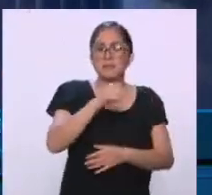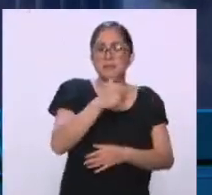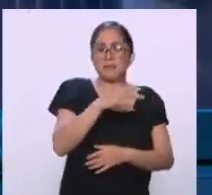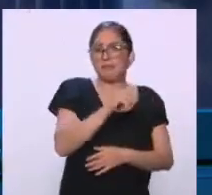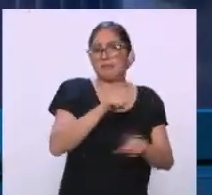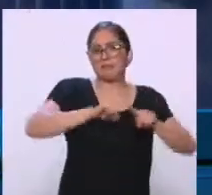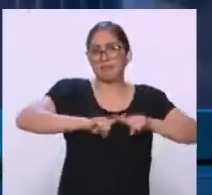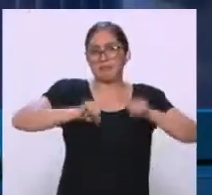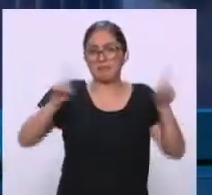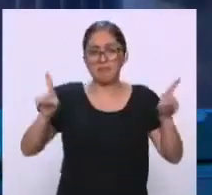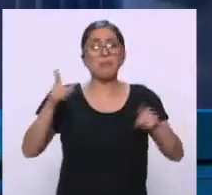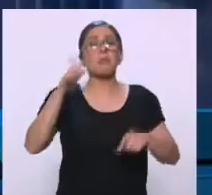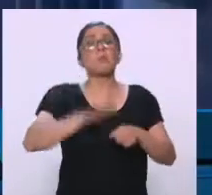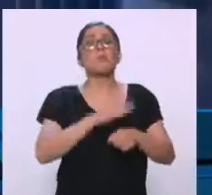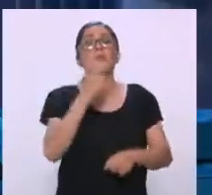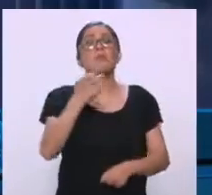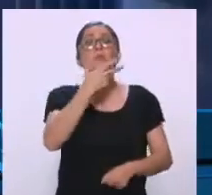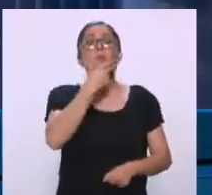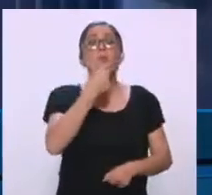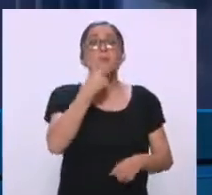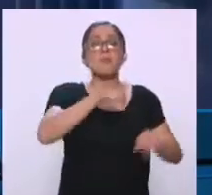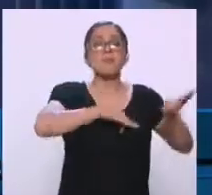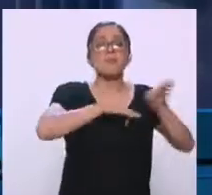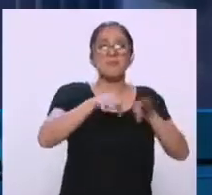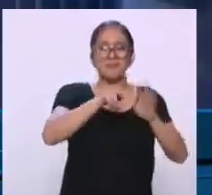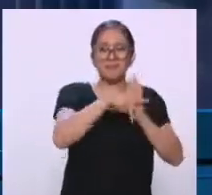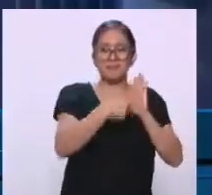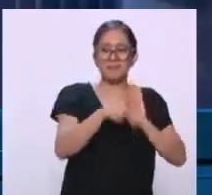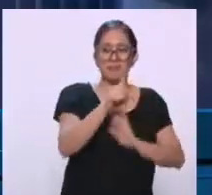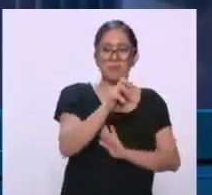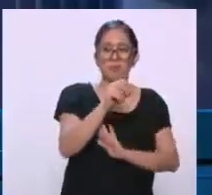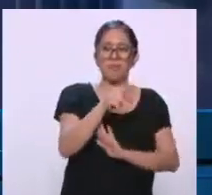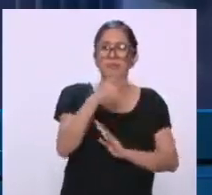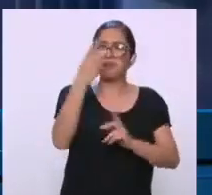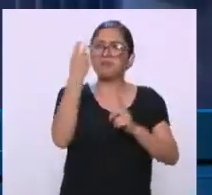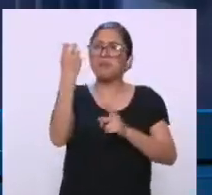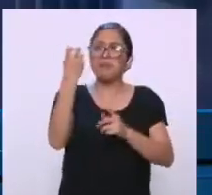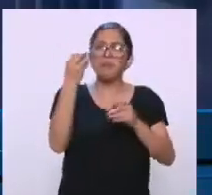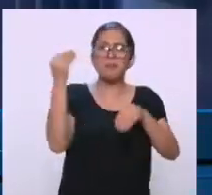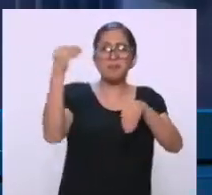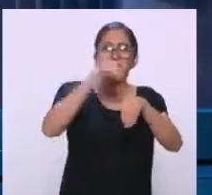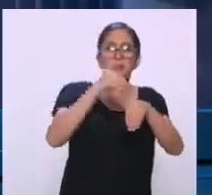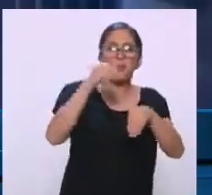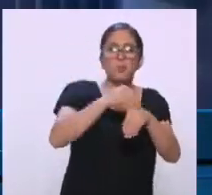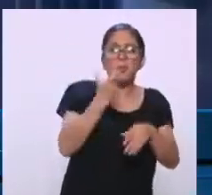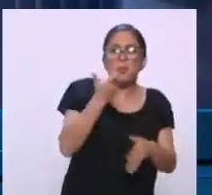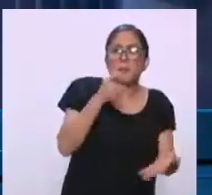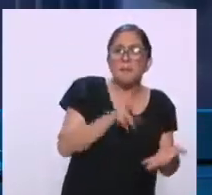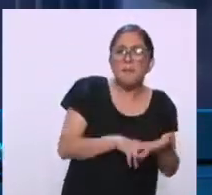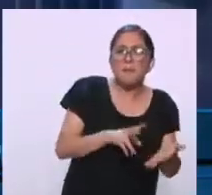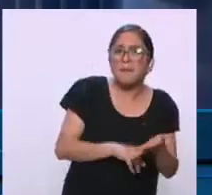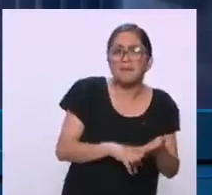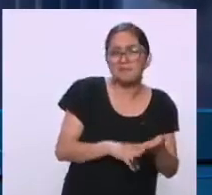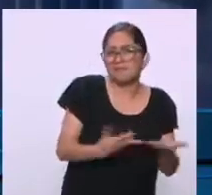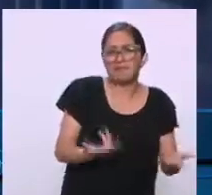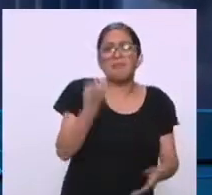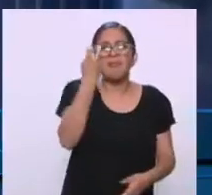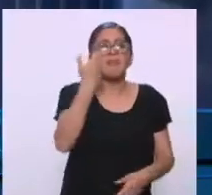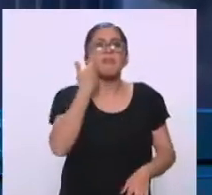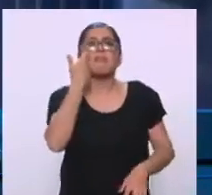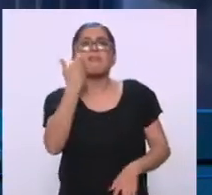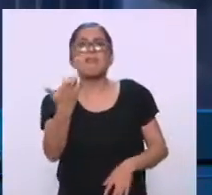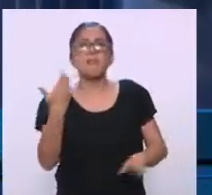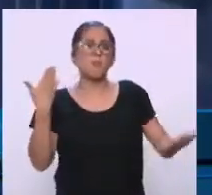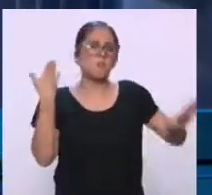saca Loret es completamente volada, digamos, y la intención es molestar, la intención es incomodar, acosar